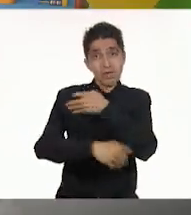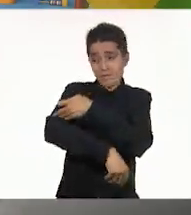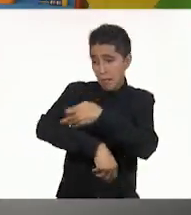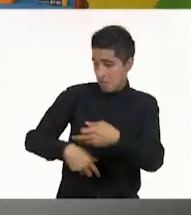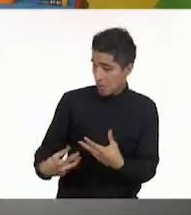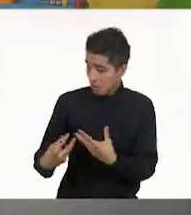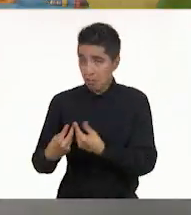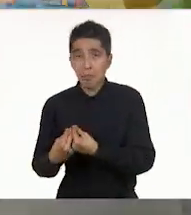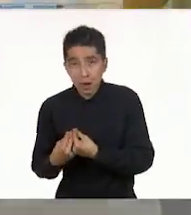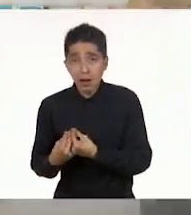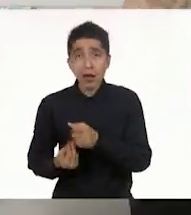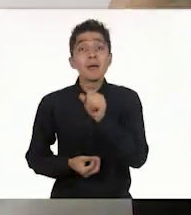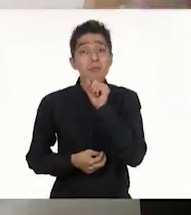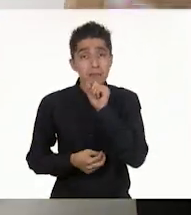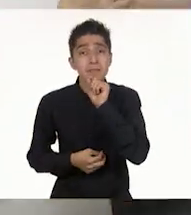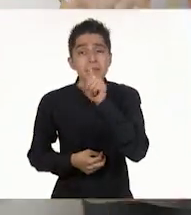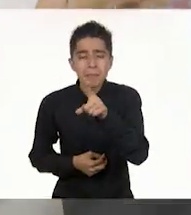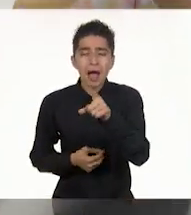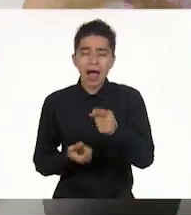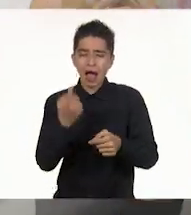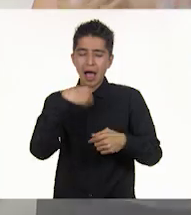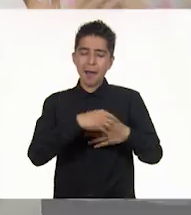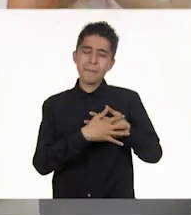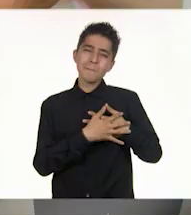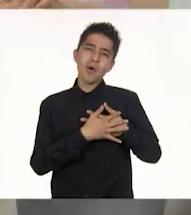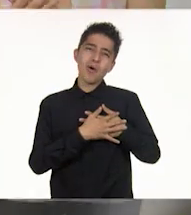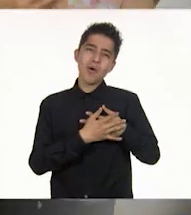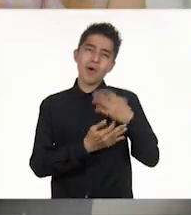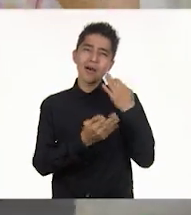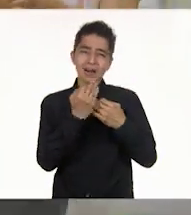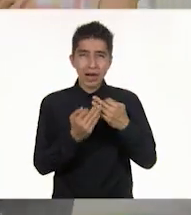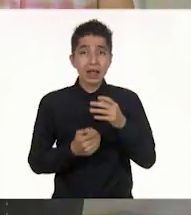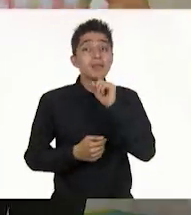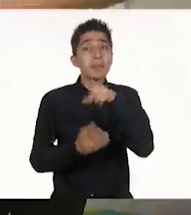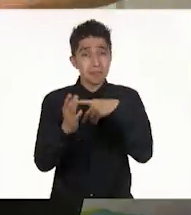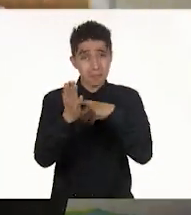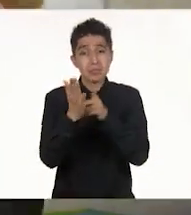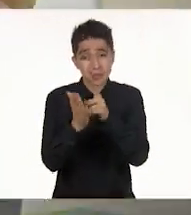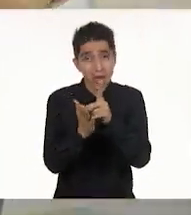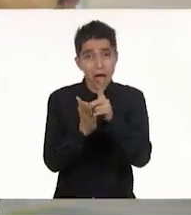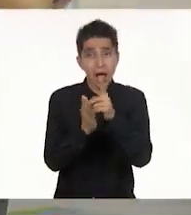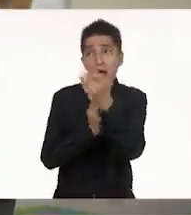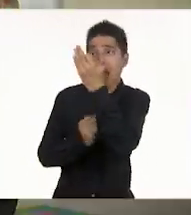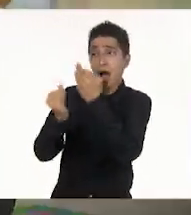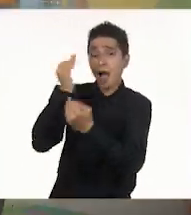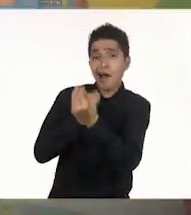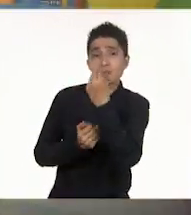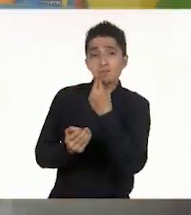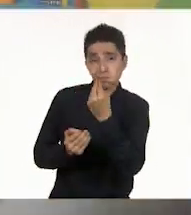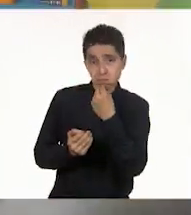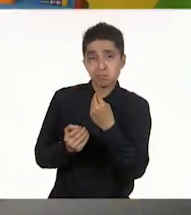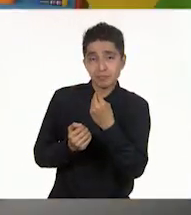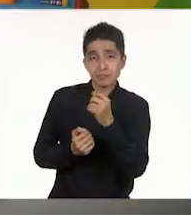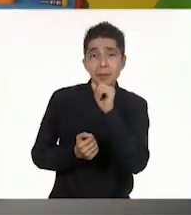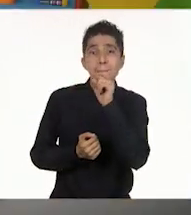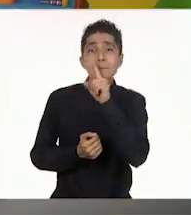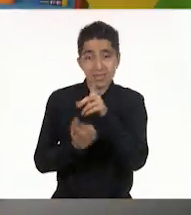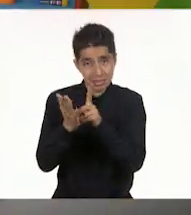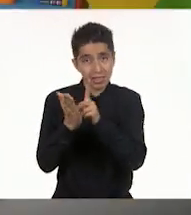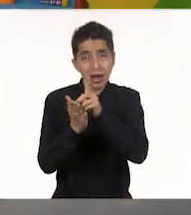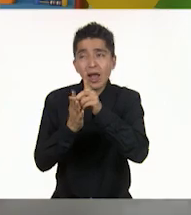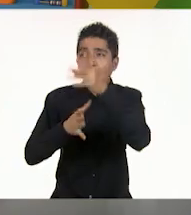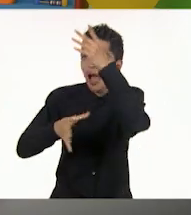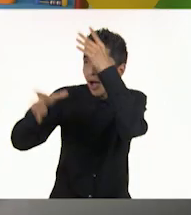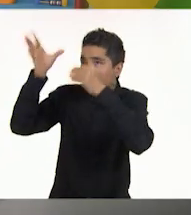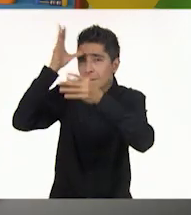y también al amor. Tengo derecho al alimento, derecho a aprender,